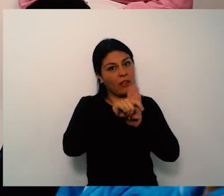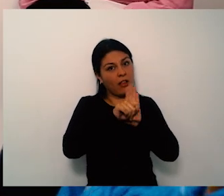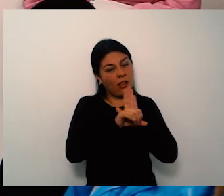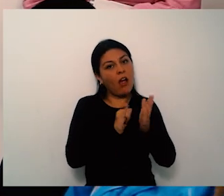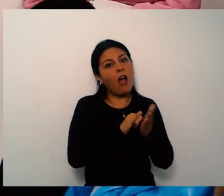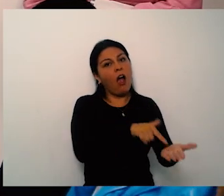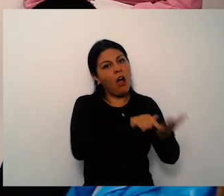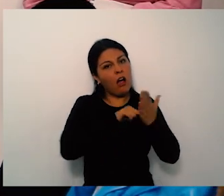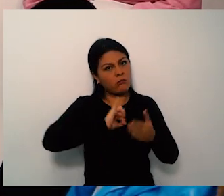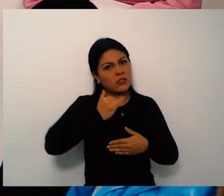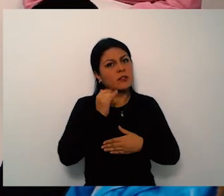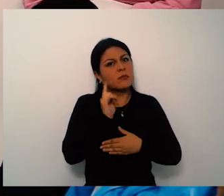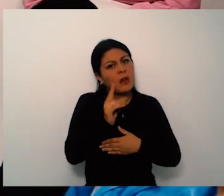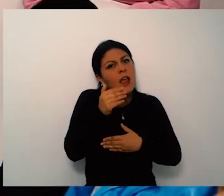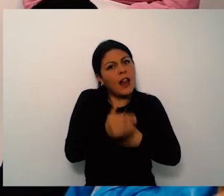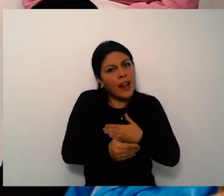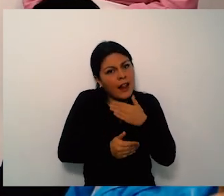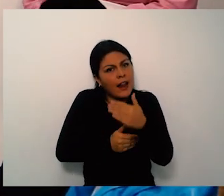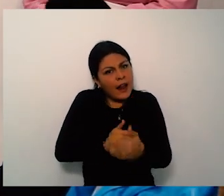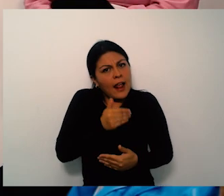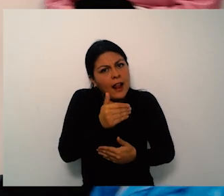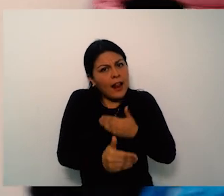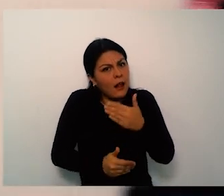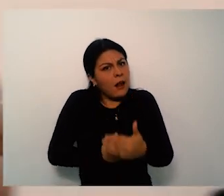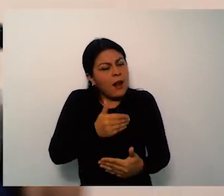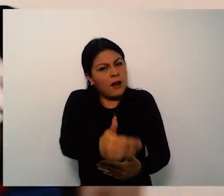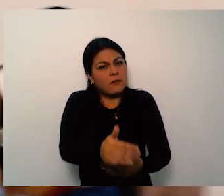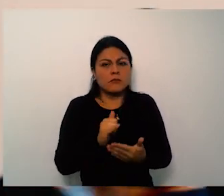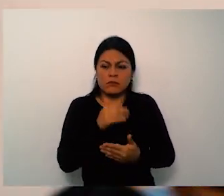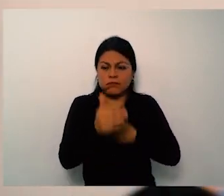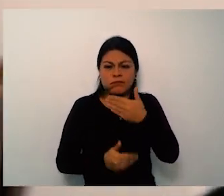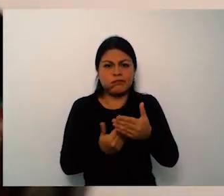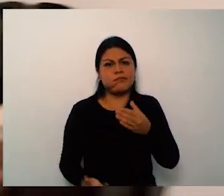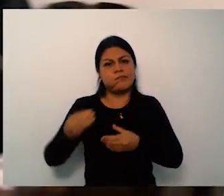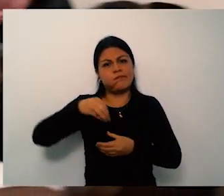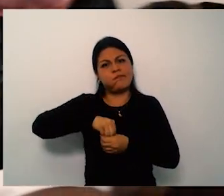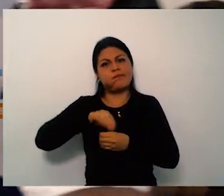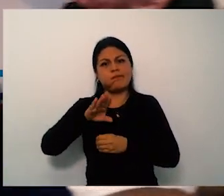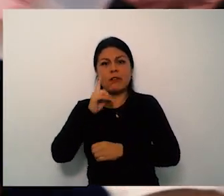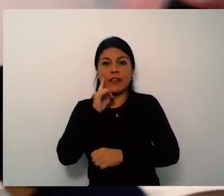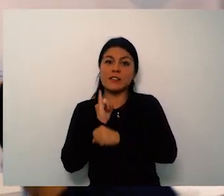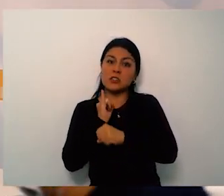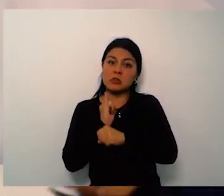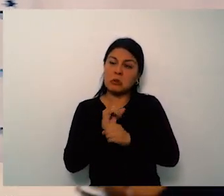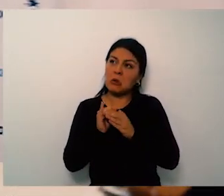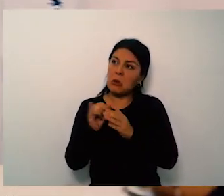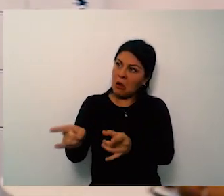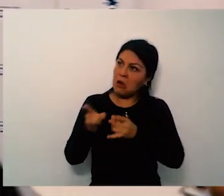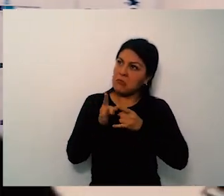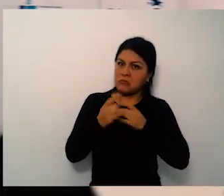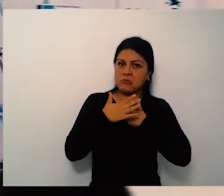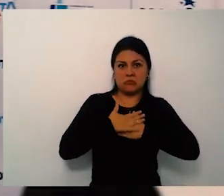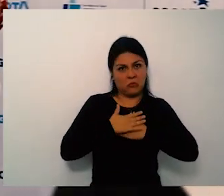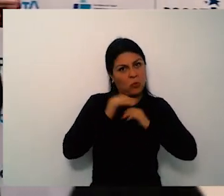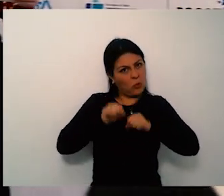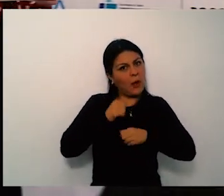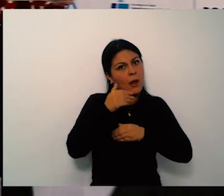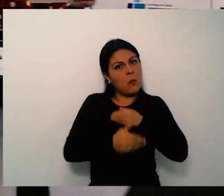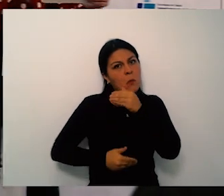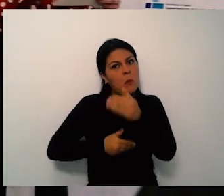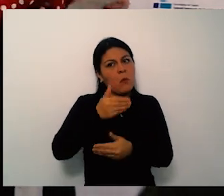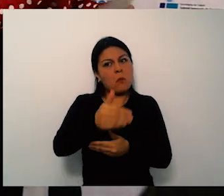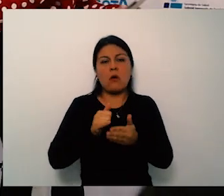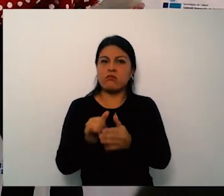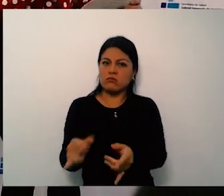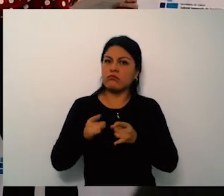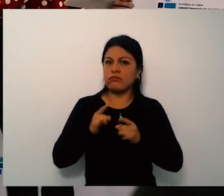continuaremos allá con ellas presentes listo gracias doctor Reyes muchas gracias doctor Reyes doctor Pineda y a la